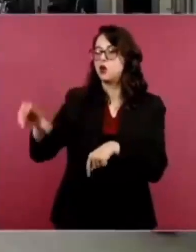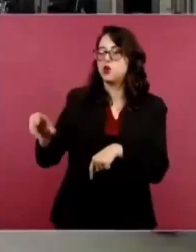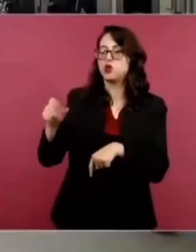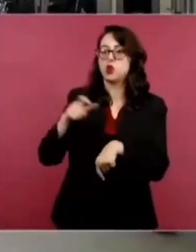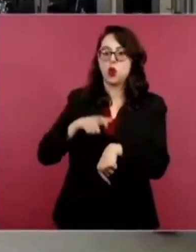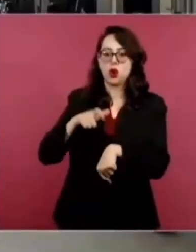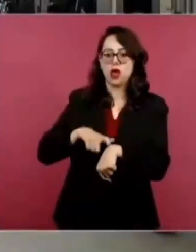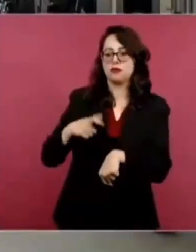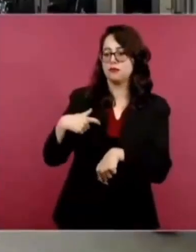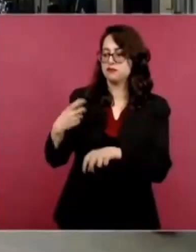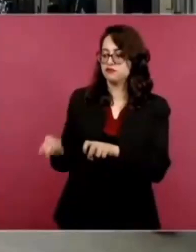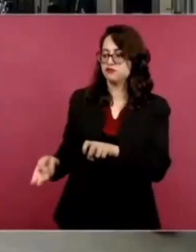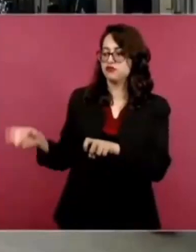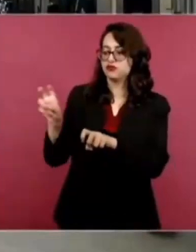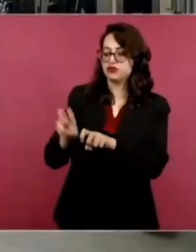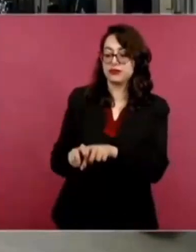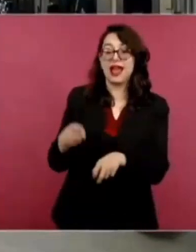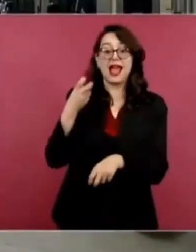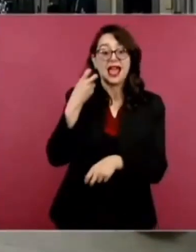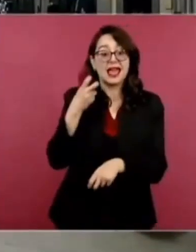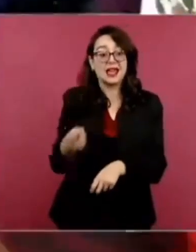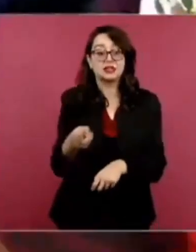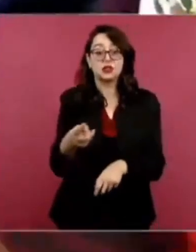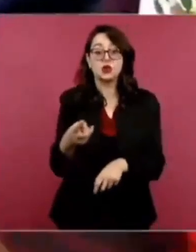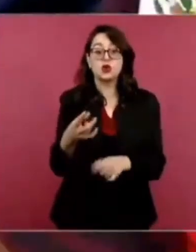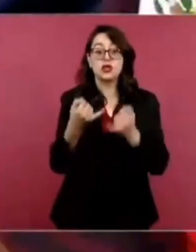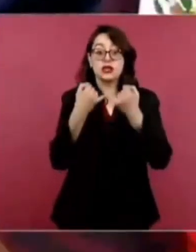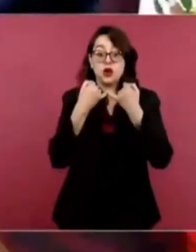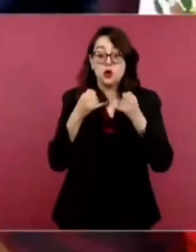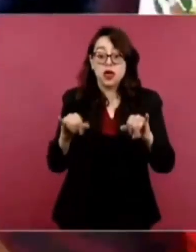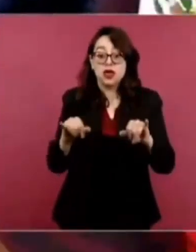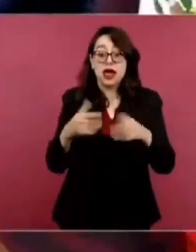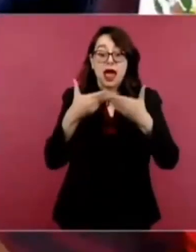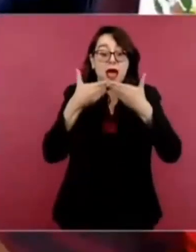y dejar funcionando todo el sistema